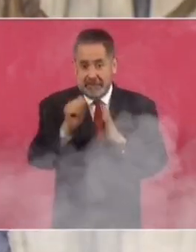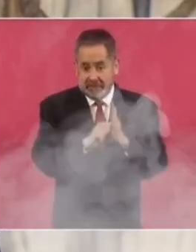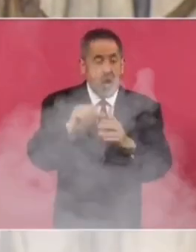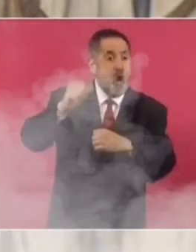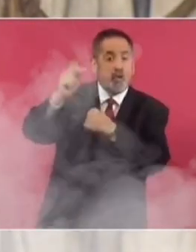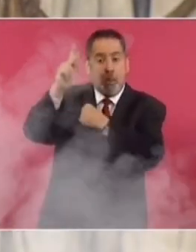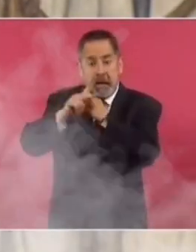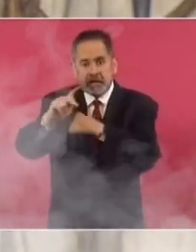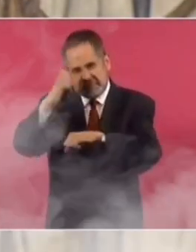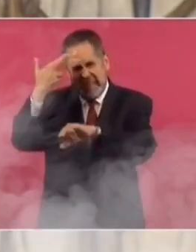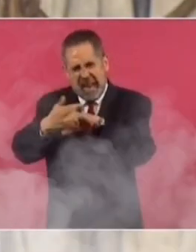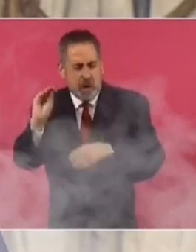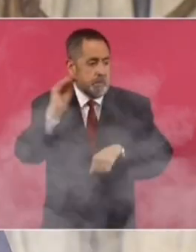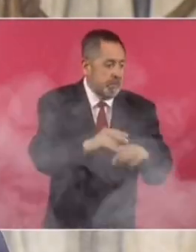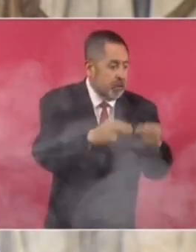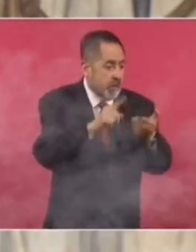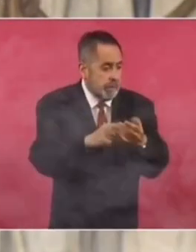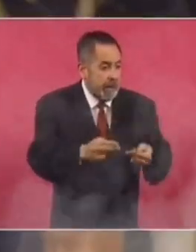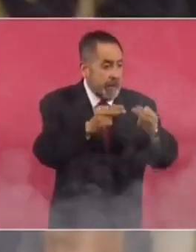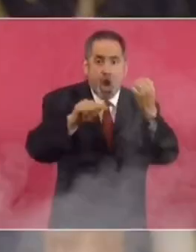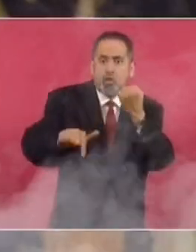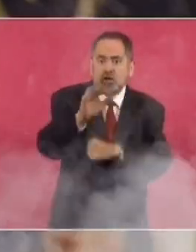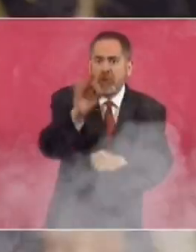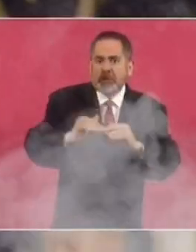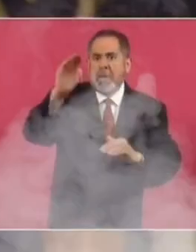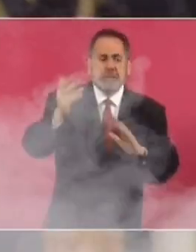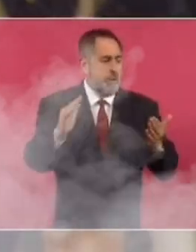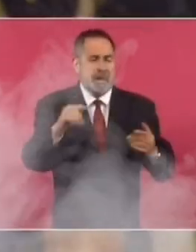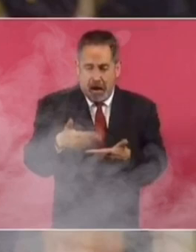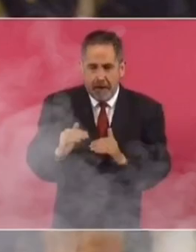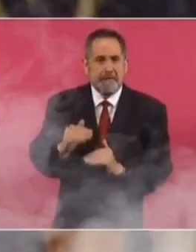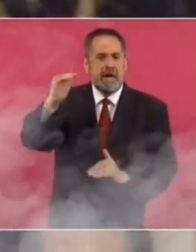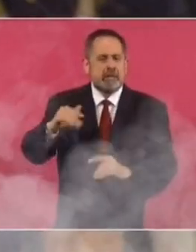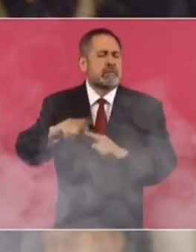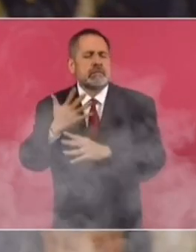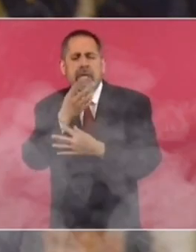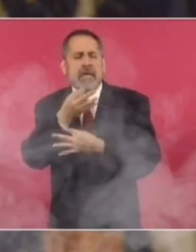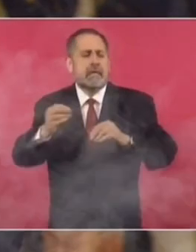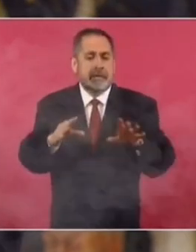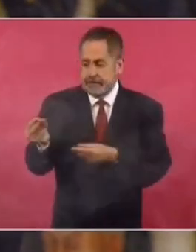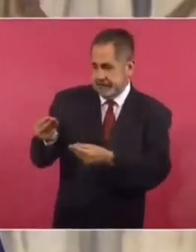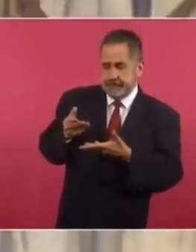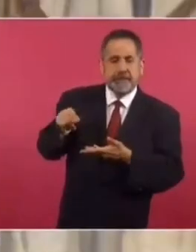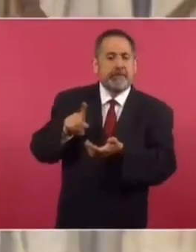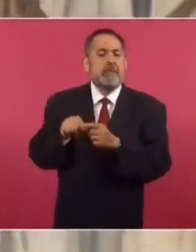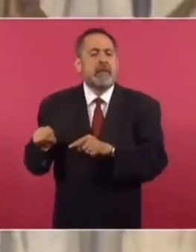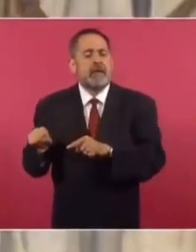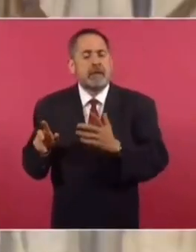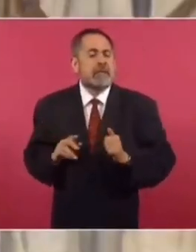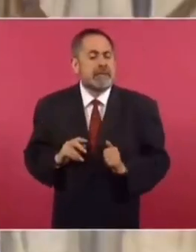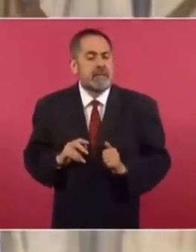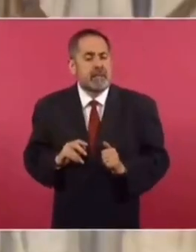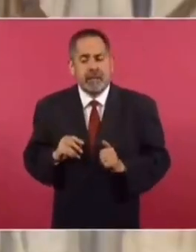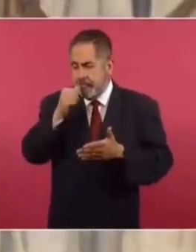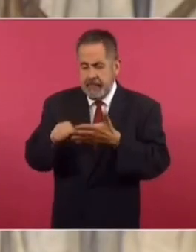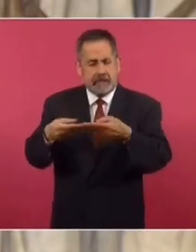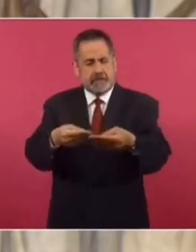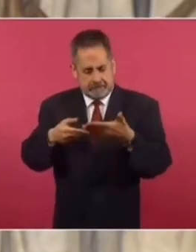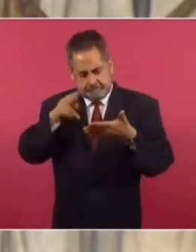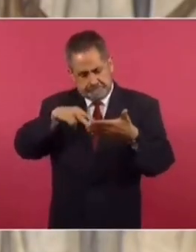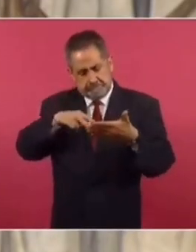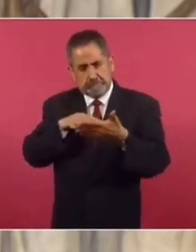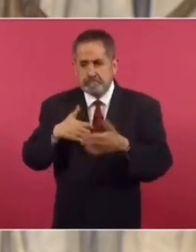foránea creció en 12% en comparación con el mismo periodo del año pasado. Según información que me acaba de transmitir en una carta,